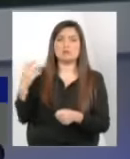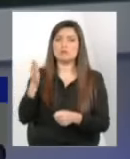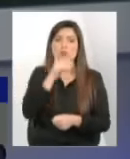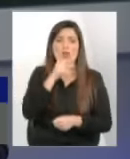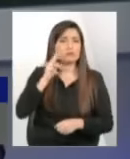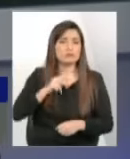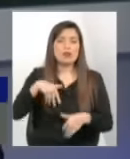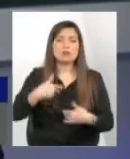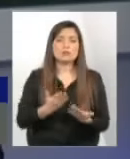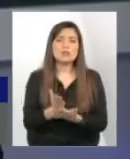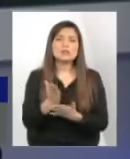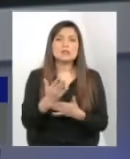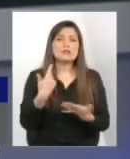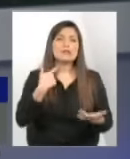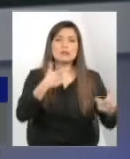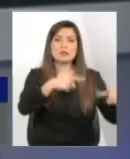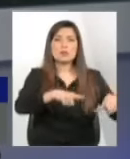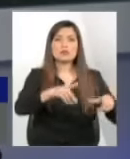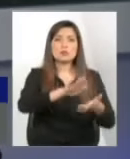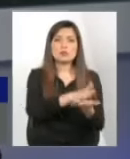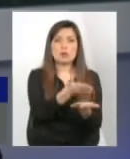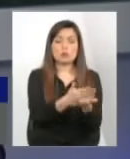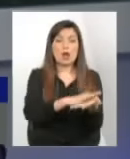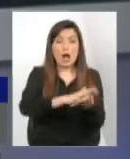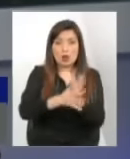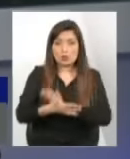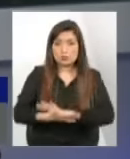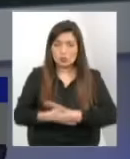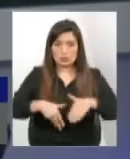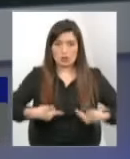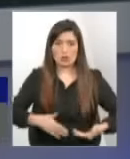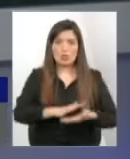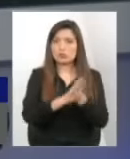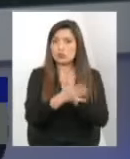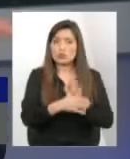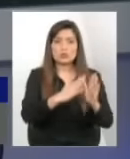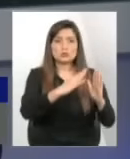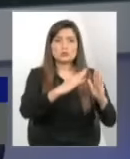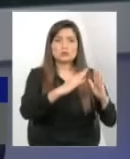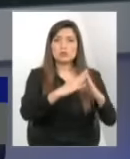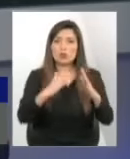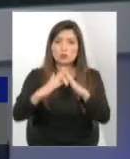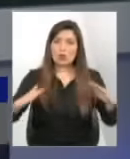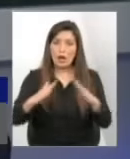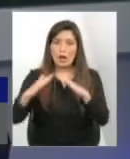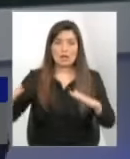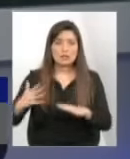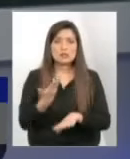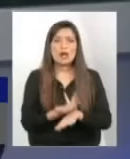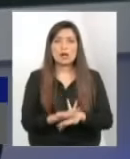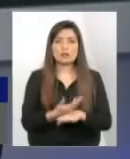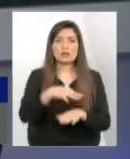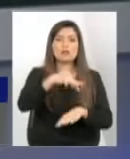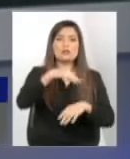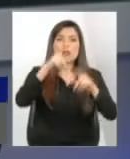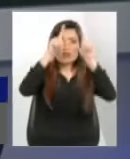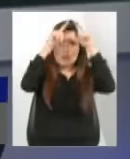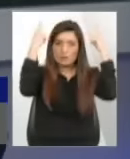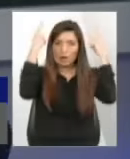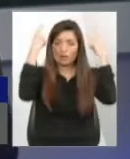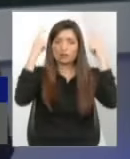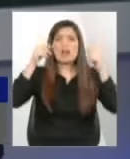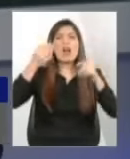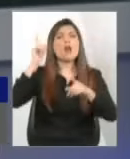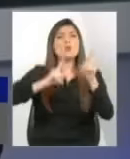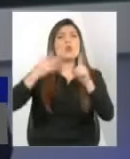departamento de salud hoy día todos los centros tienen enfermeras y enfermeros cuestión que hace unos años atrás habían auxiliares de enfermería y si es que